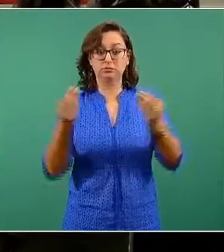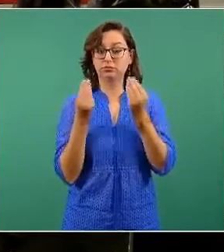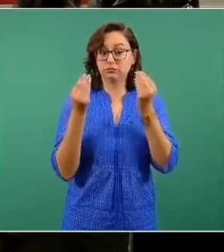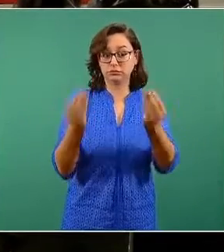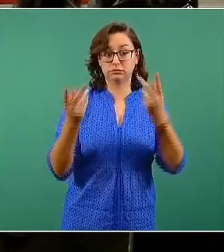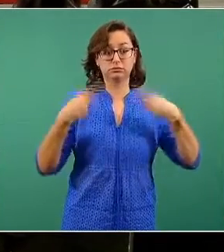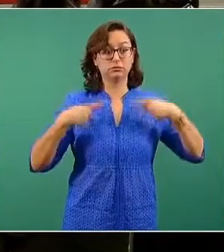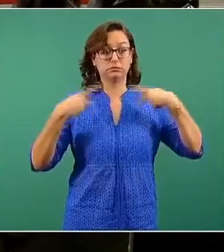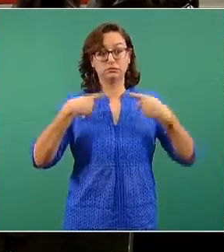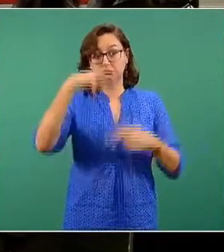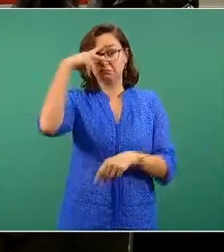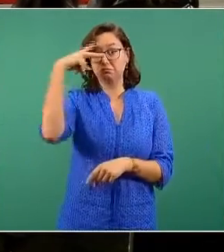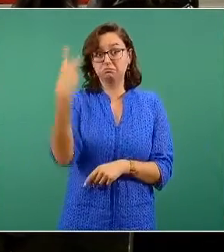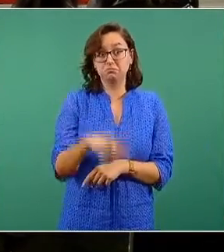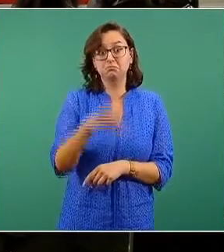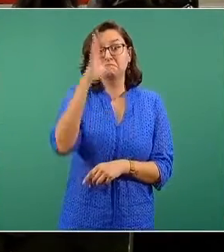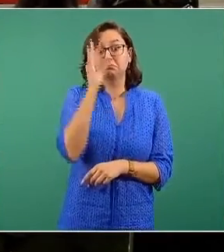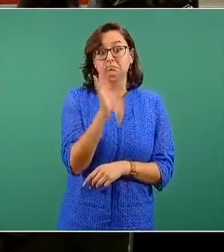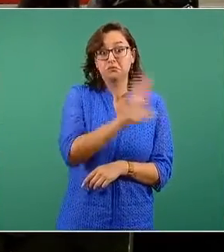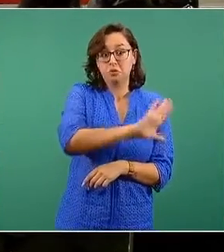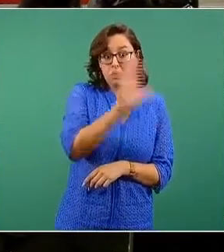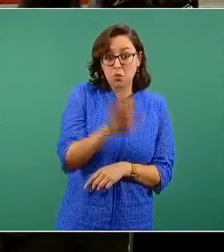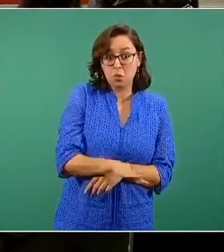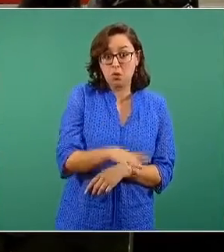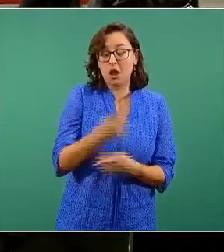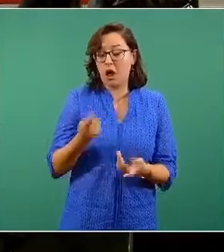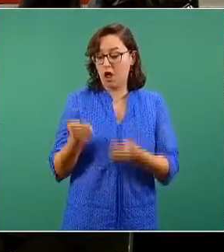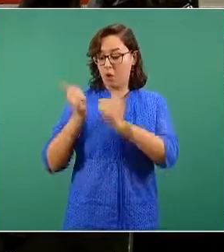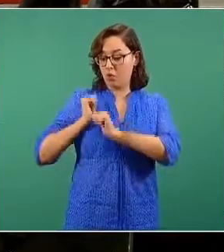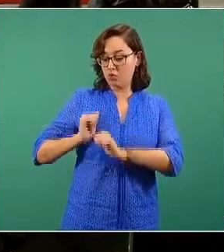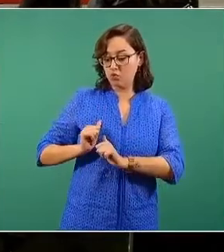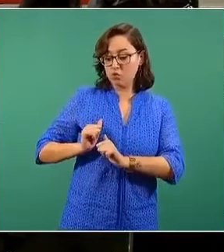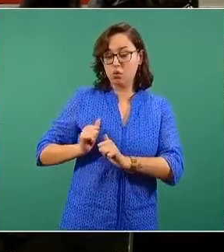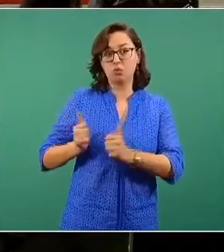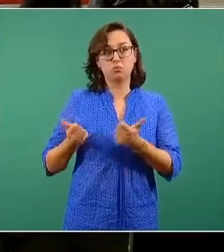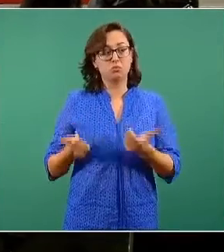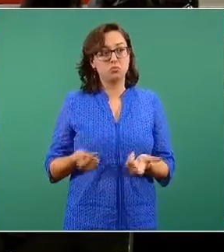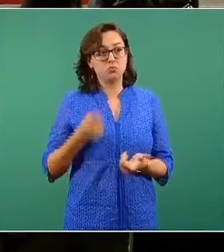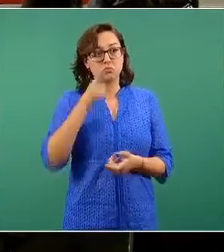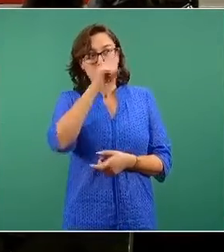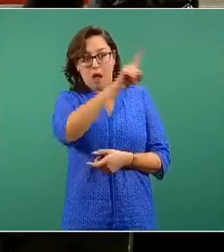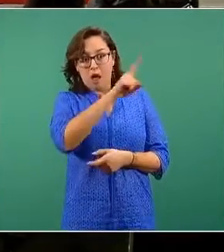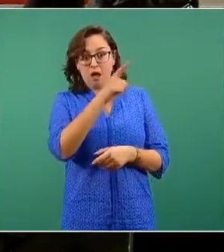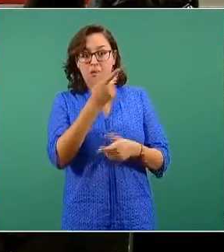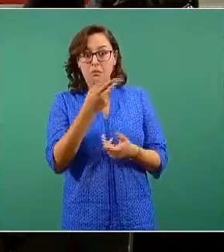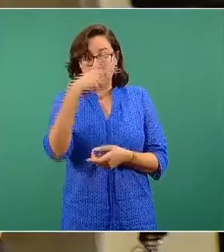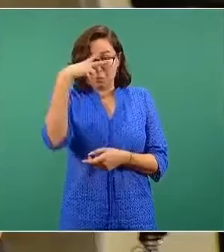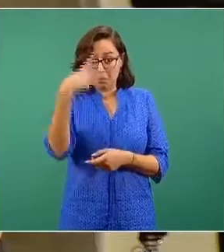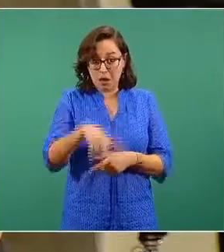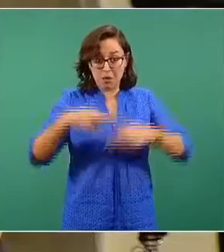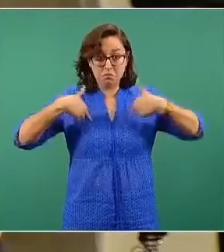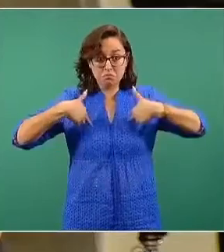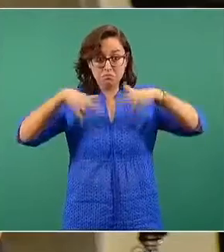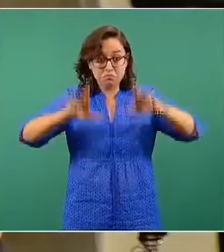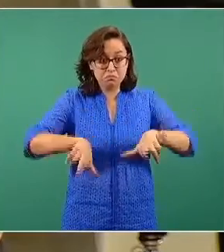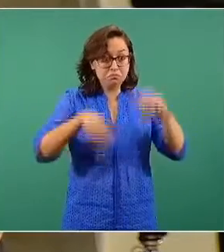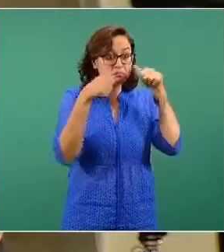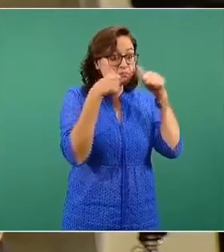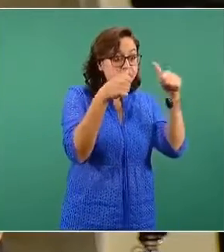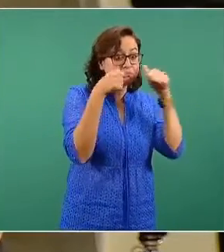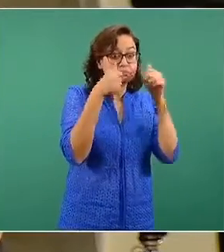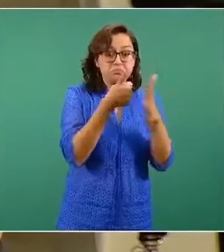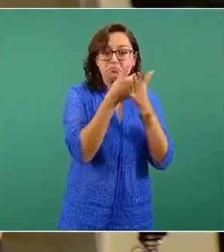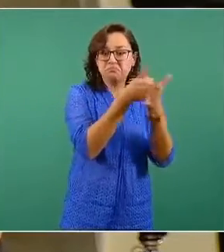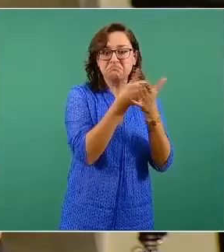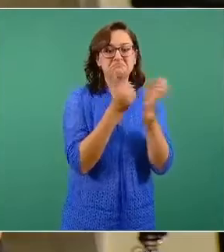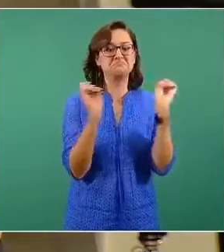sin que ninguna autoridad consular, de los 50 consulados que existen en Estados Unidos los pudo